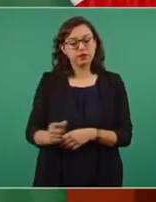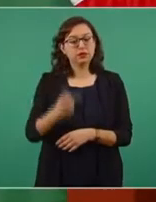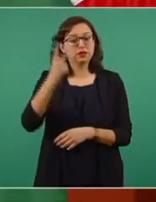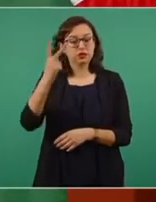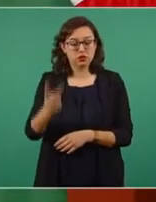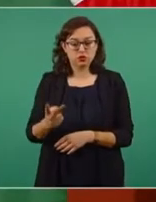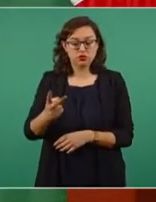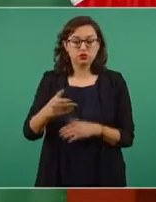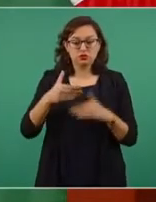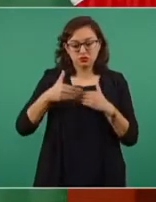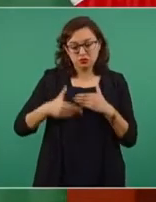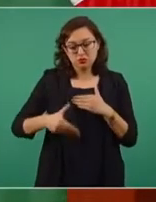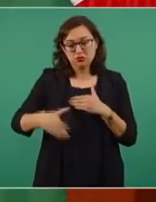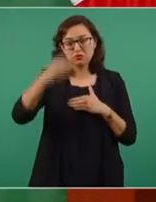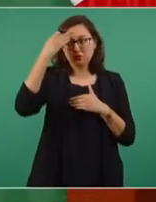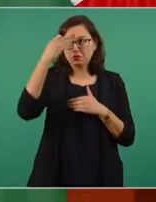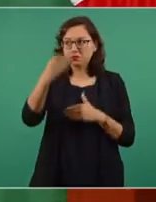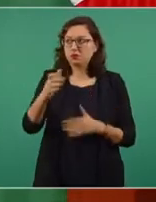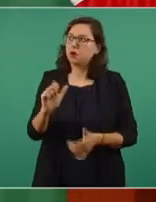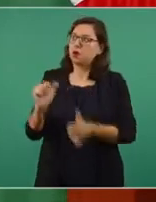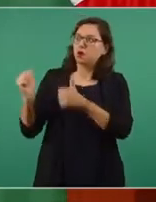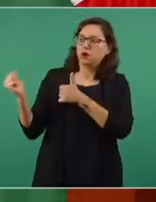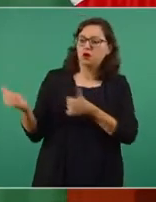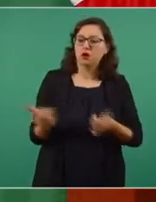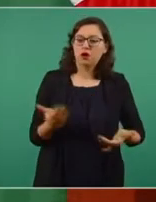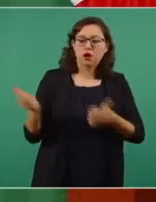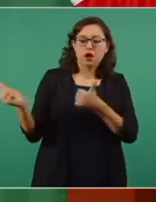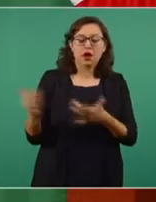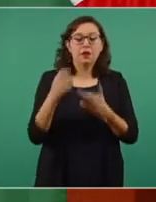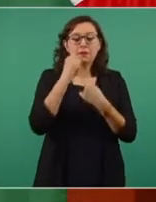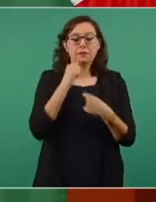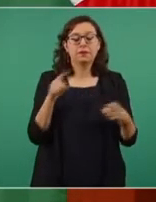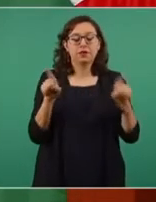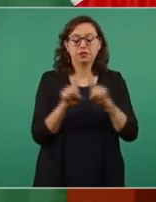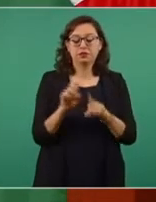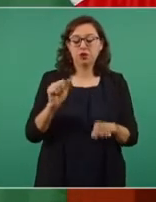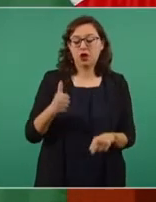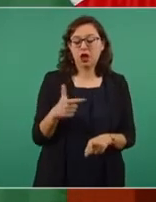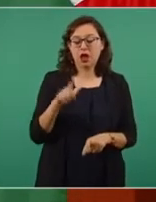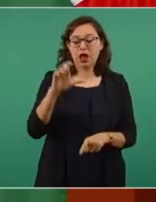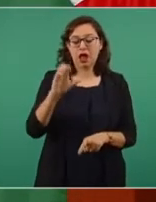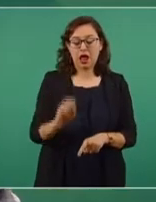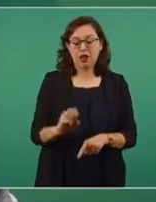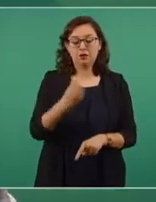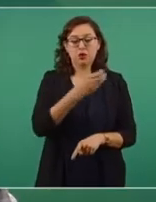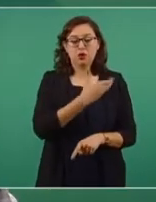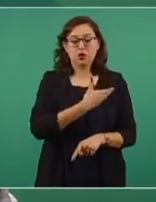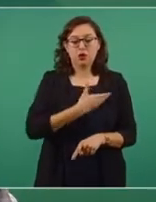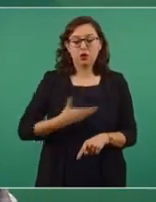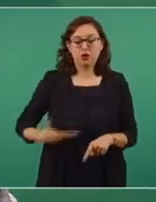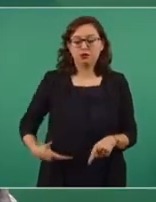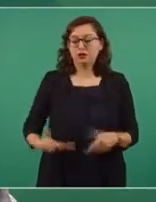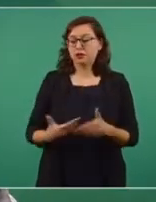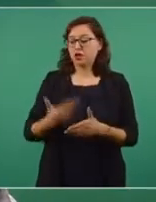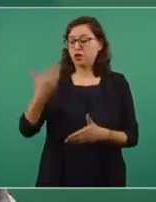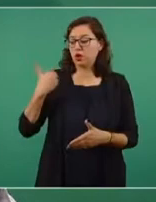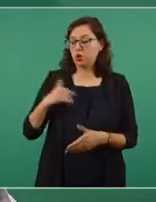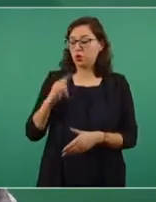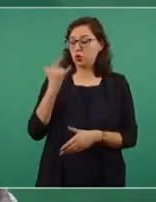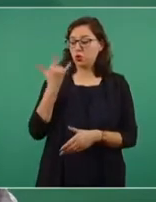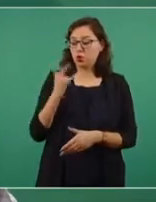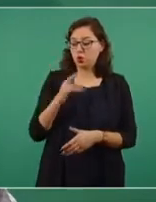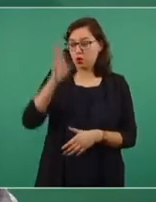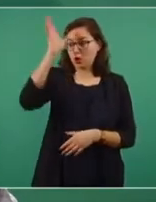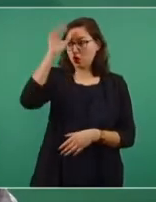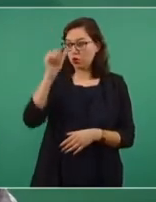fundamental del acuerdo firmado por el presidente López Obrador en julio de 2020 tiene que ver con el largo plazo,